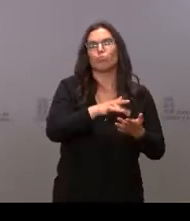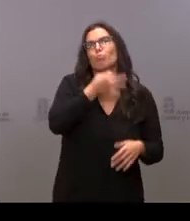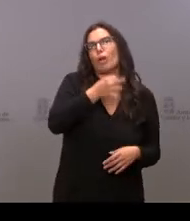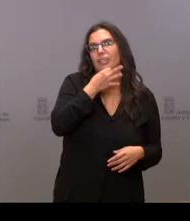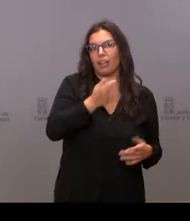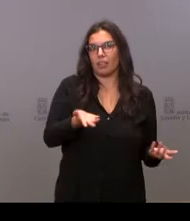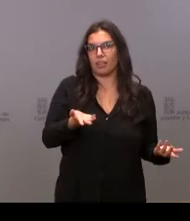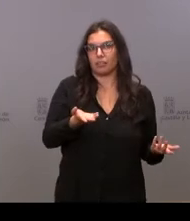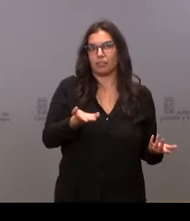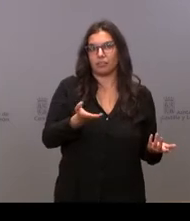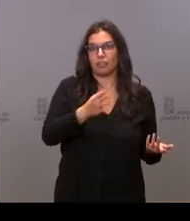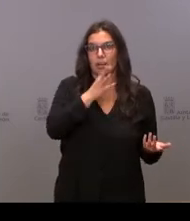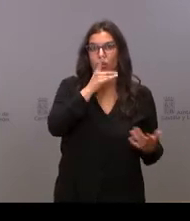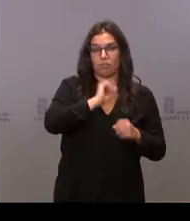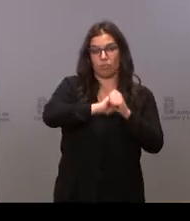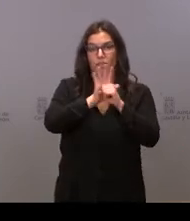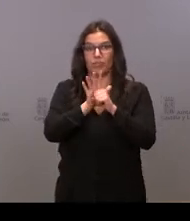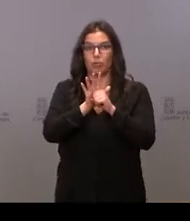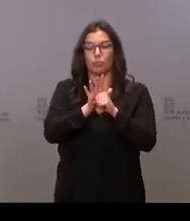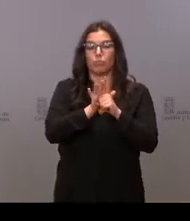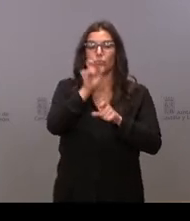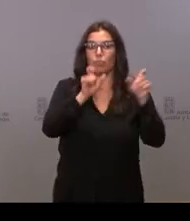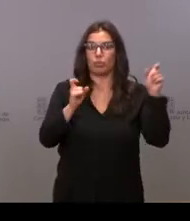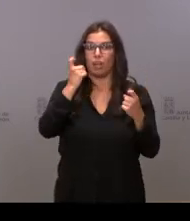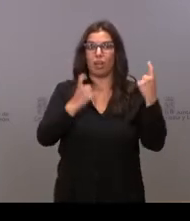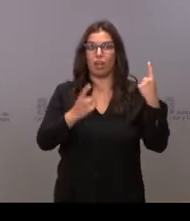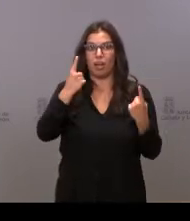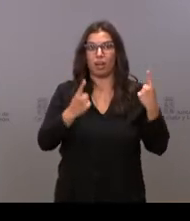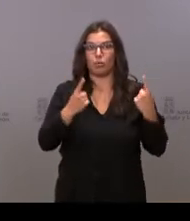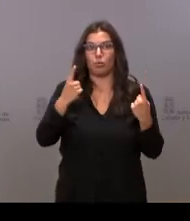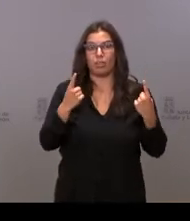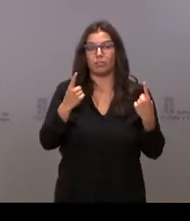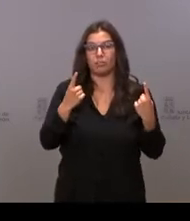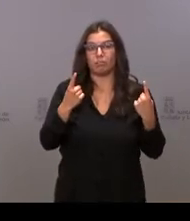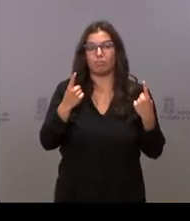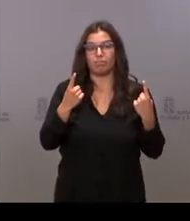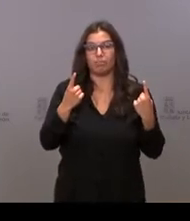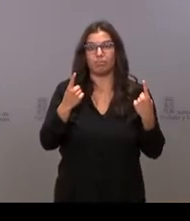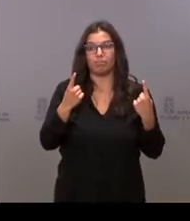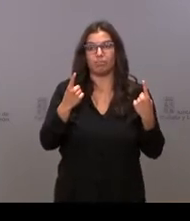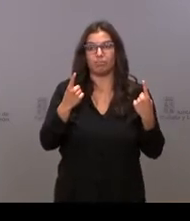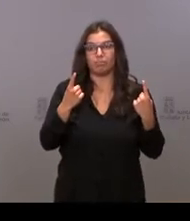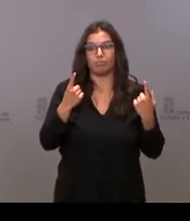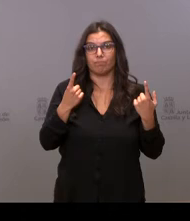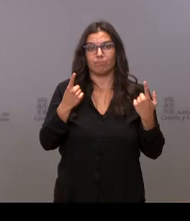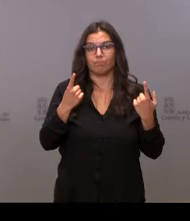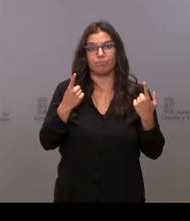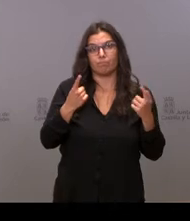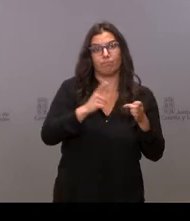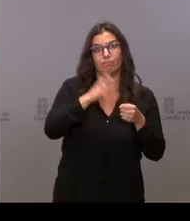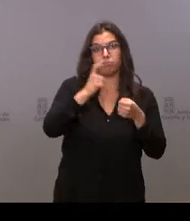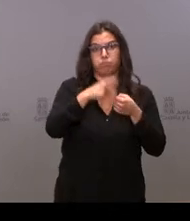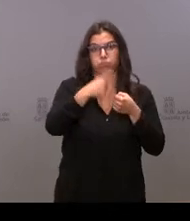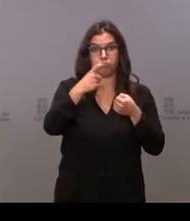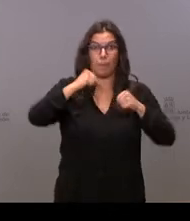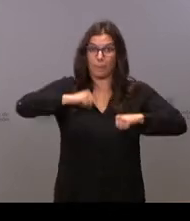con esto de la pandemia, pues hay mucha gente que se han borrado de personas